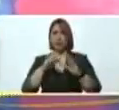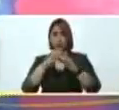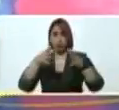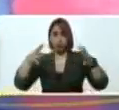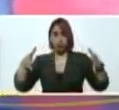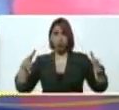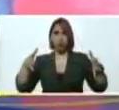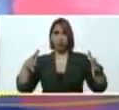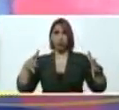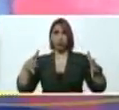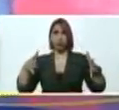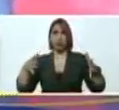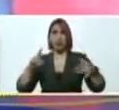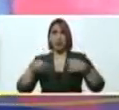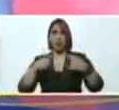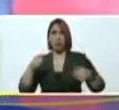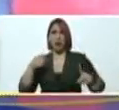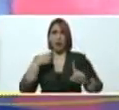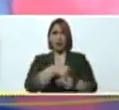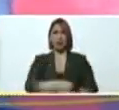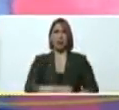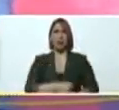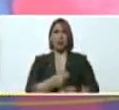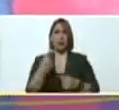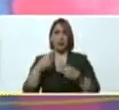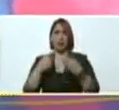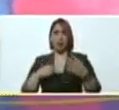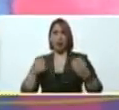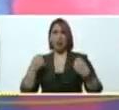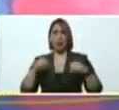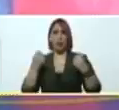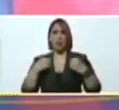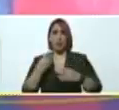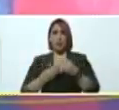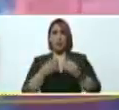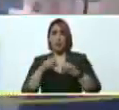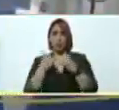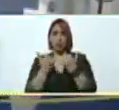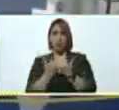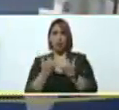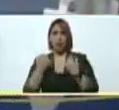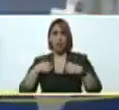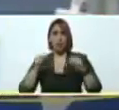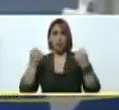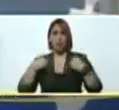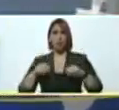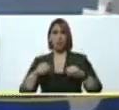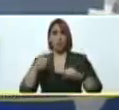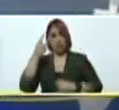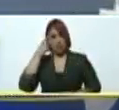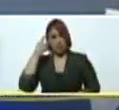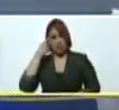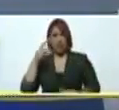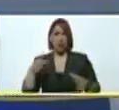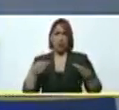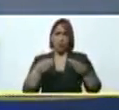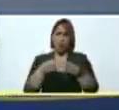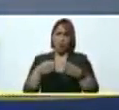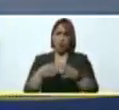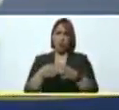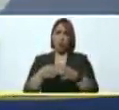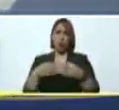de mi accidente varias de mis terapias se hicieron en la sala de rehabilitación y sé de la calidad del equipo humano la calidad